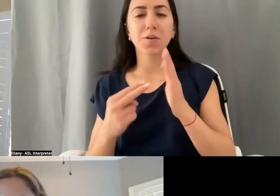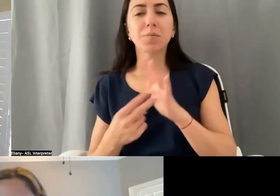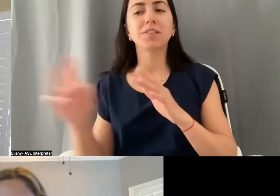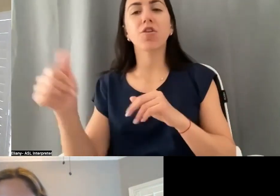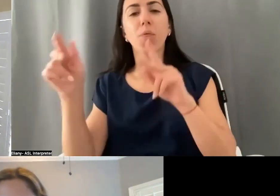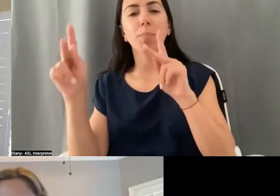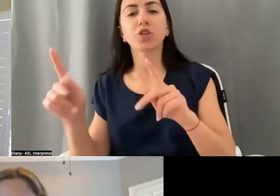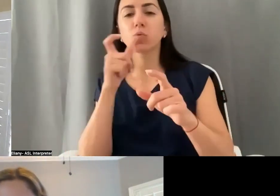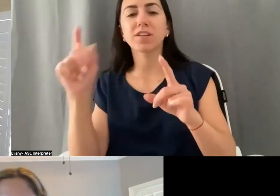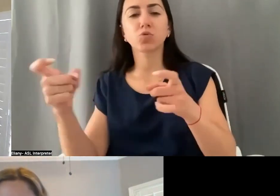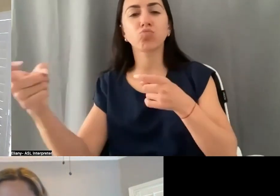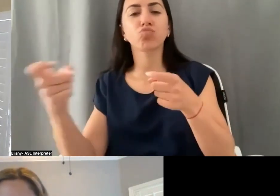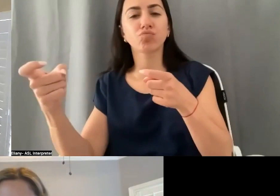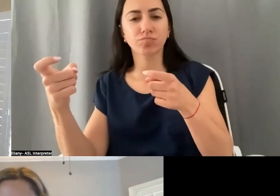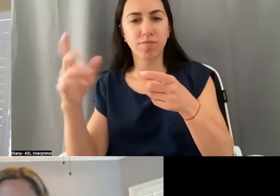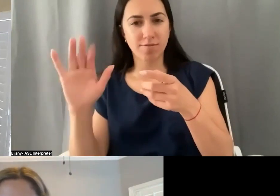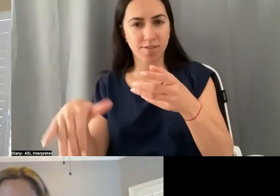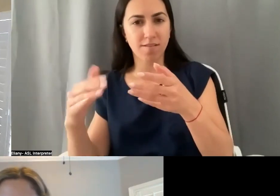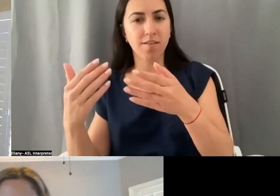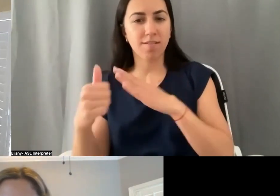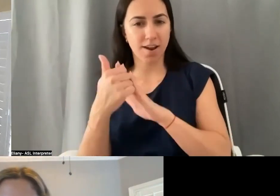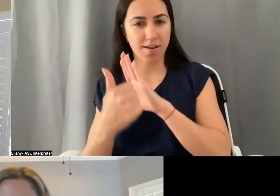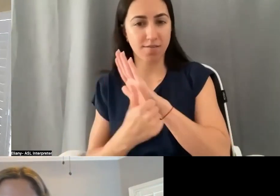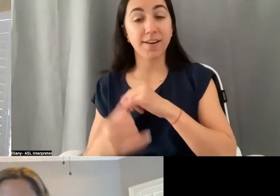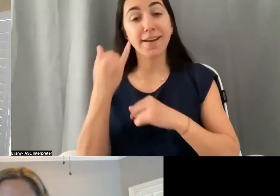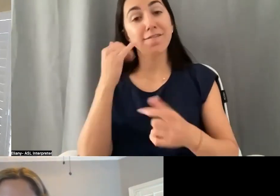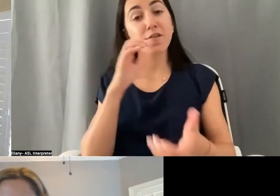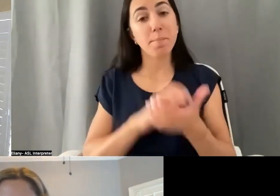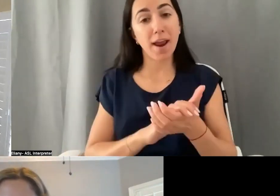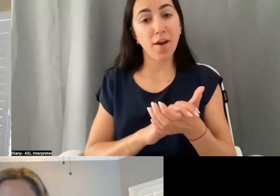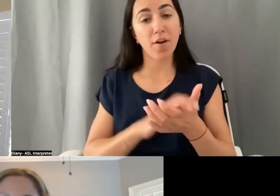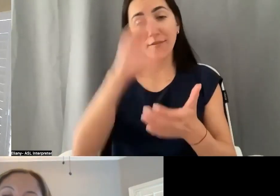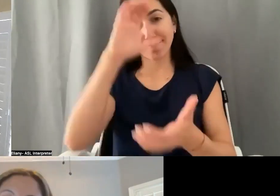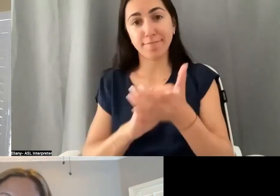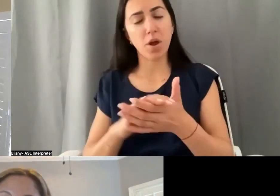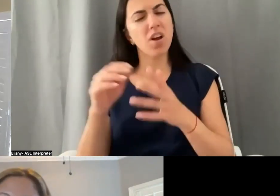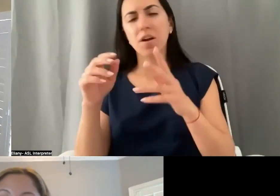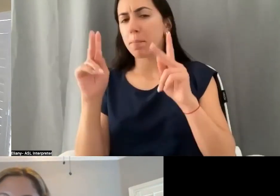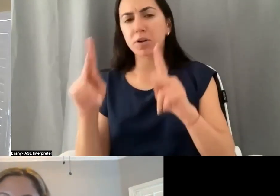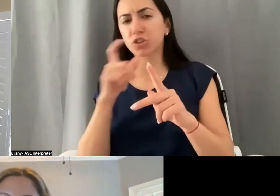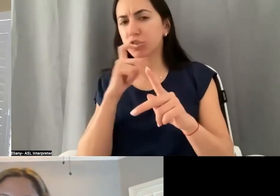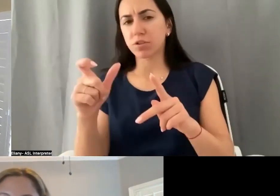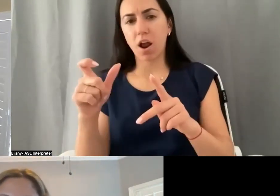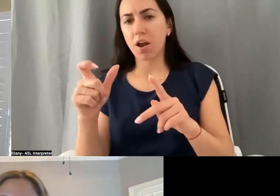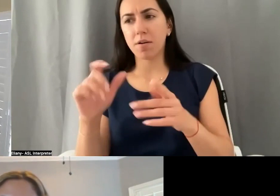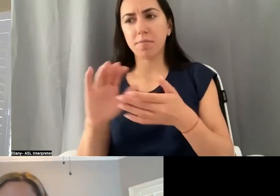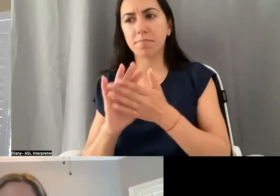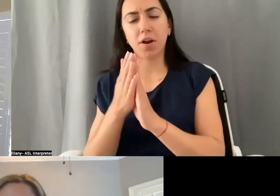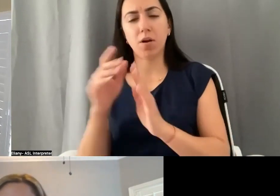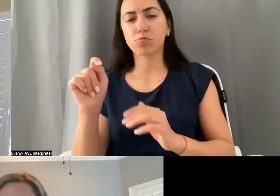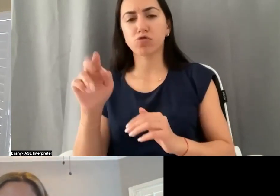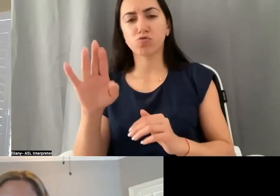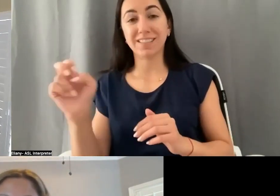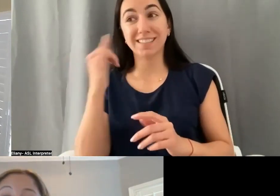Tenemos, hay una persona que puede ser el administrador. Si están casados, el esposo no puede